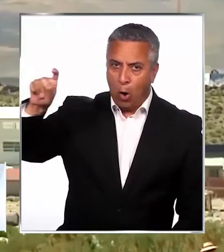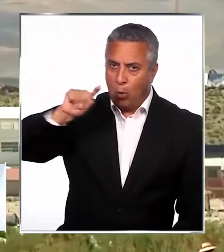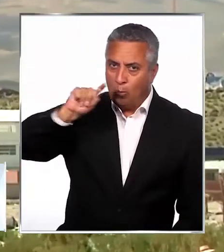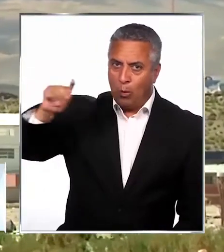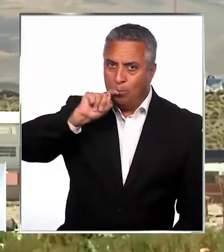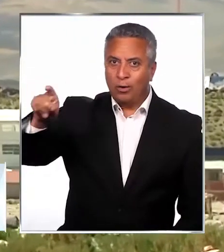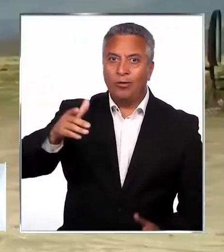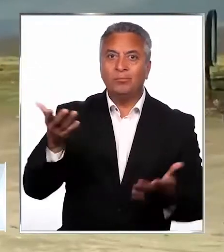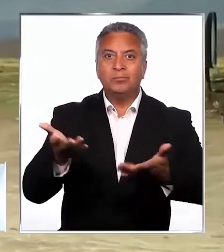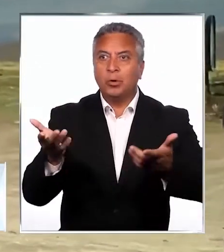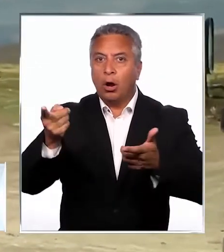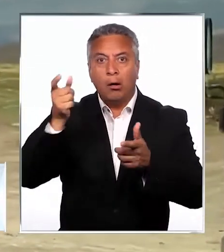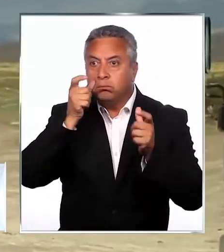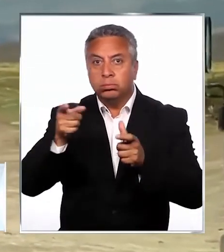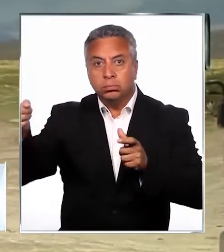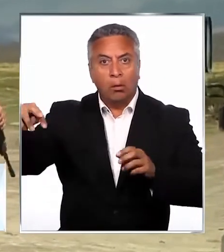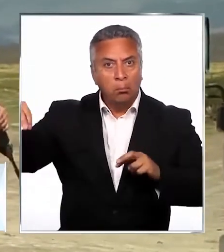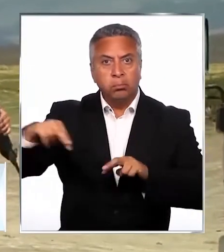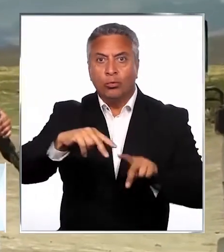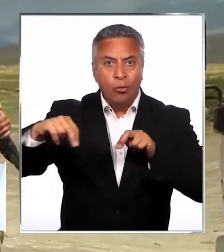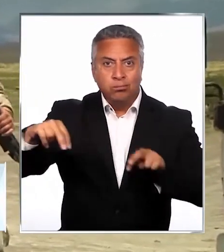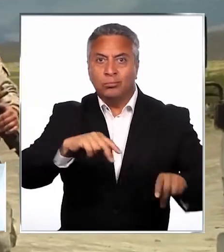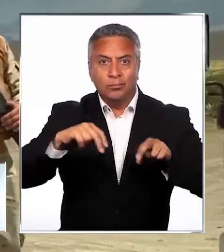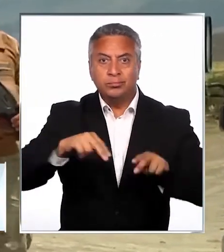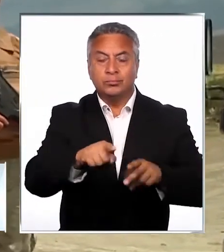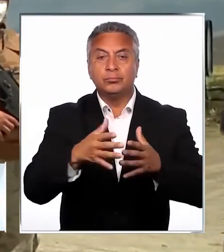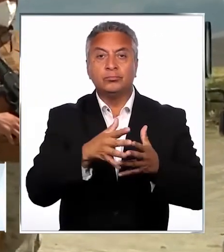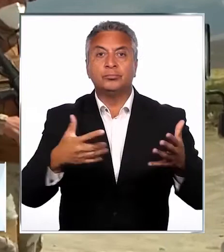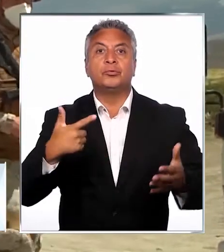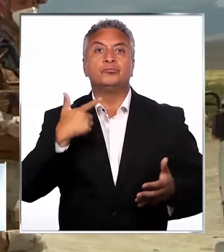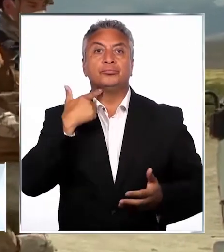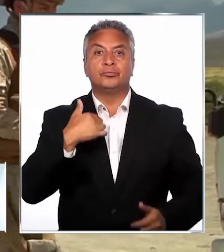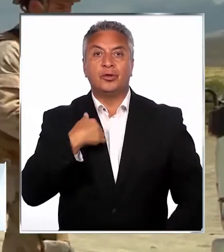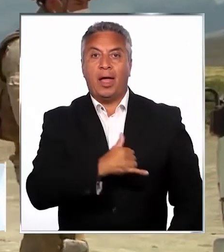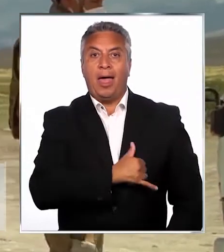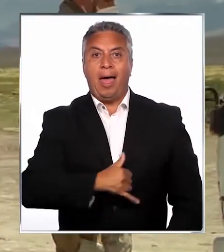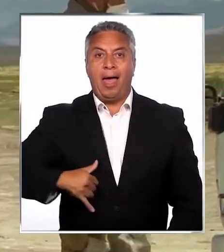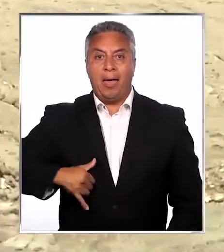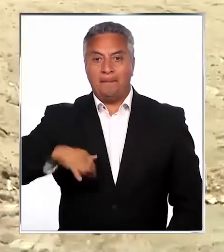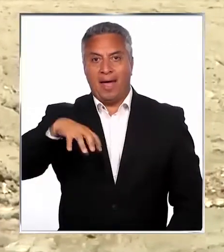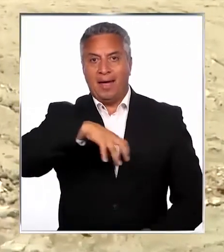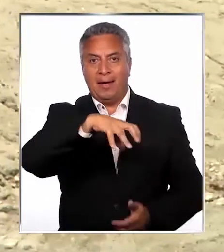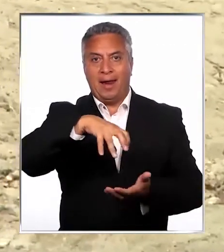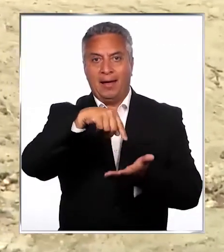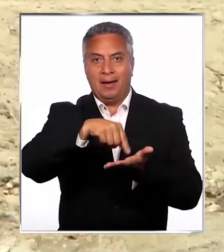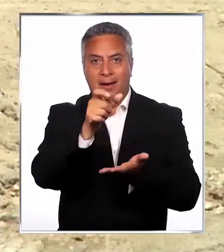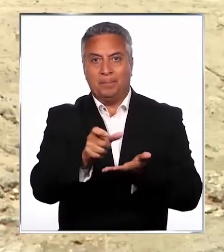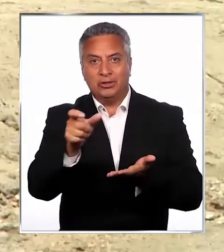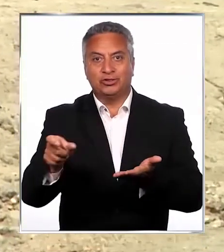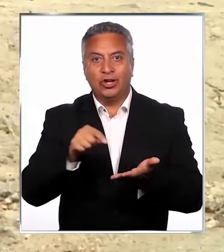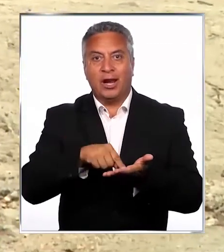manejo frente a esta crisis migratoria y humanitaria que está afectando a las comunidades aymaras de Colchane.